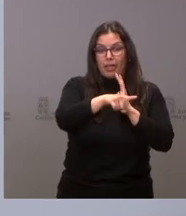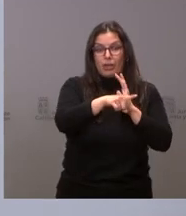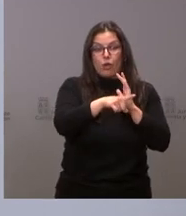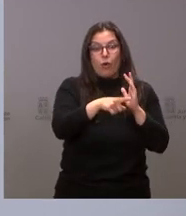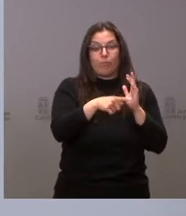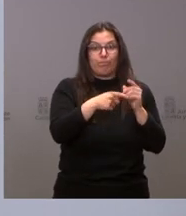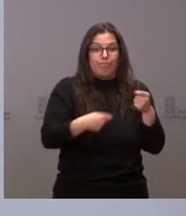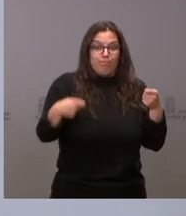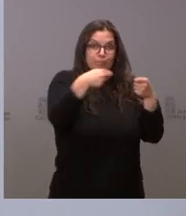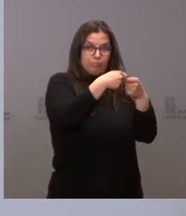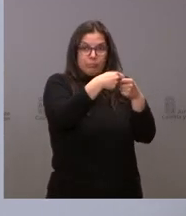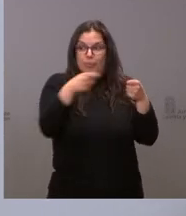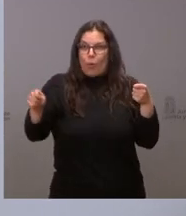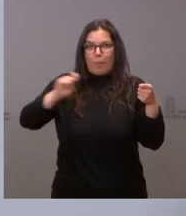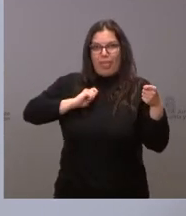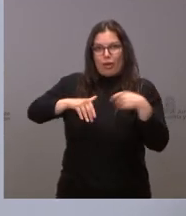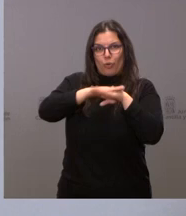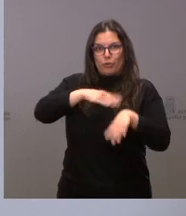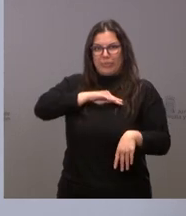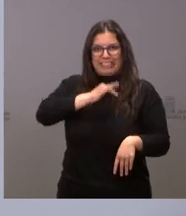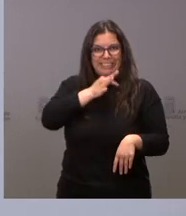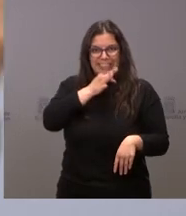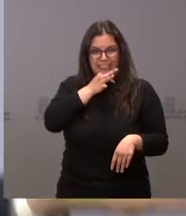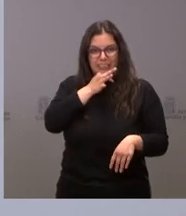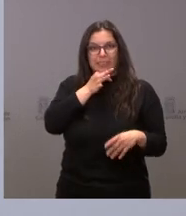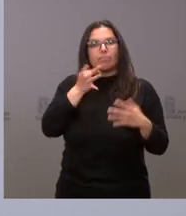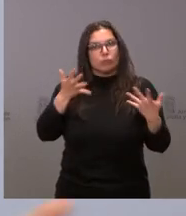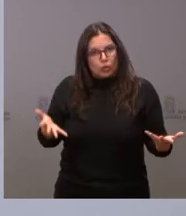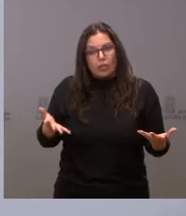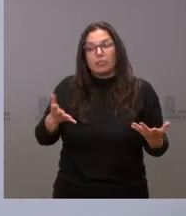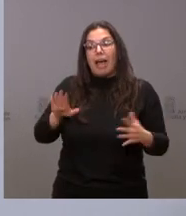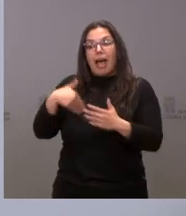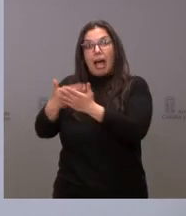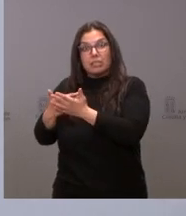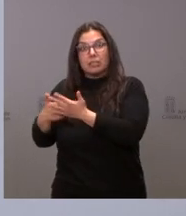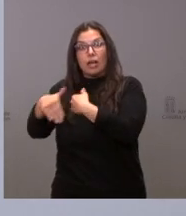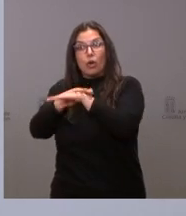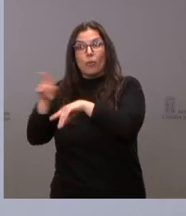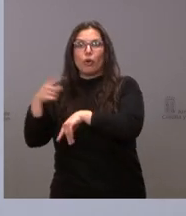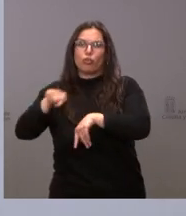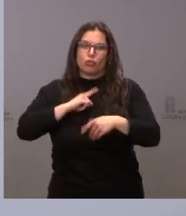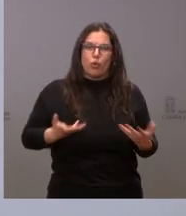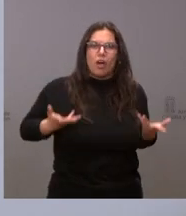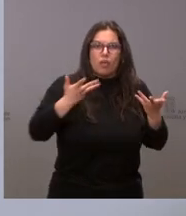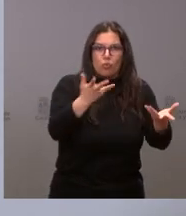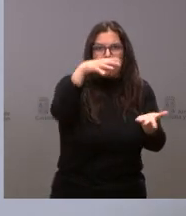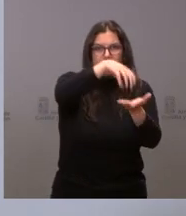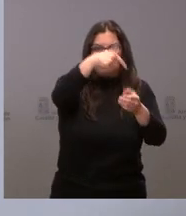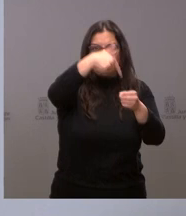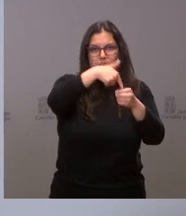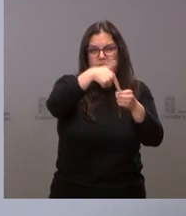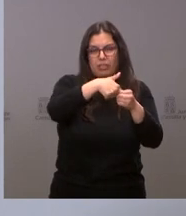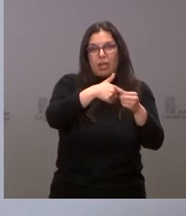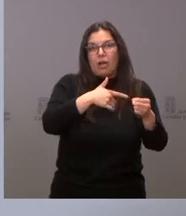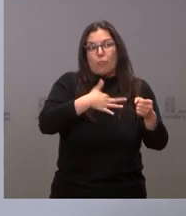recibido el dinero por parte del Gobierno de España. Pues muy bien, nosotros vamos a ayudar a estas estaciones de servicio que a lo mejor